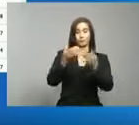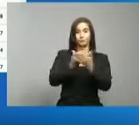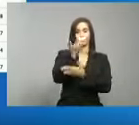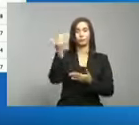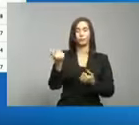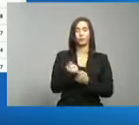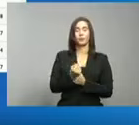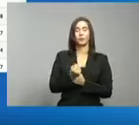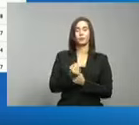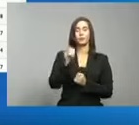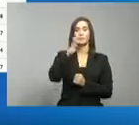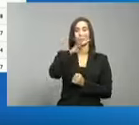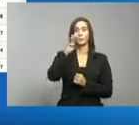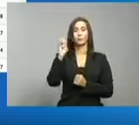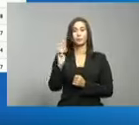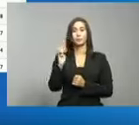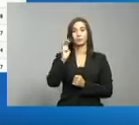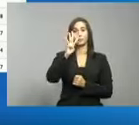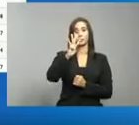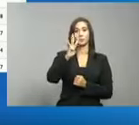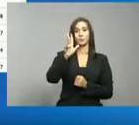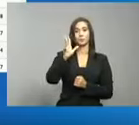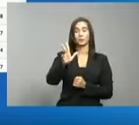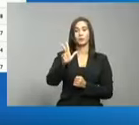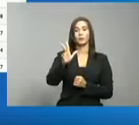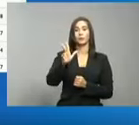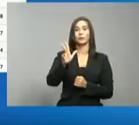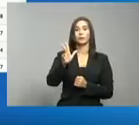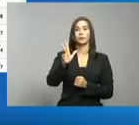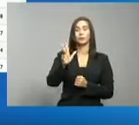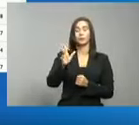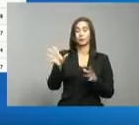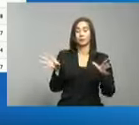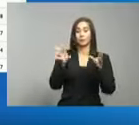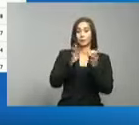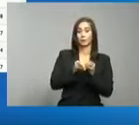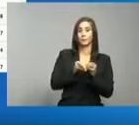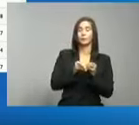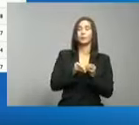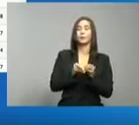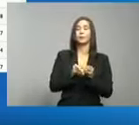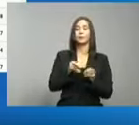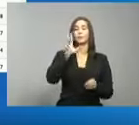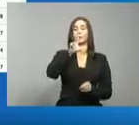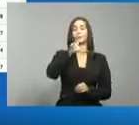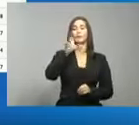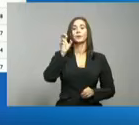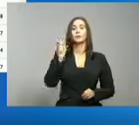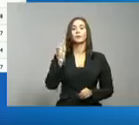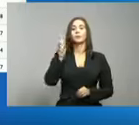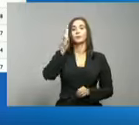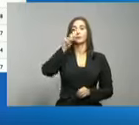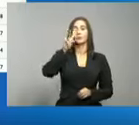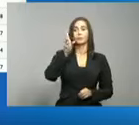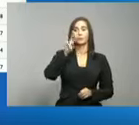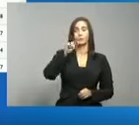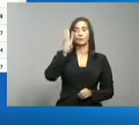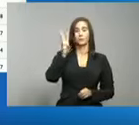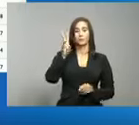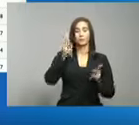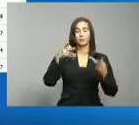443 pruebas, casos acumulados, 326